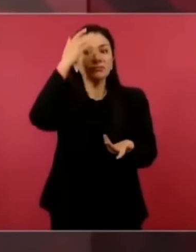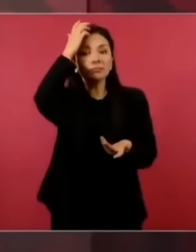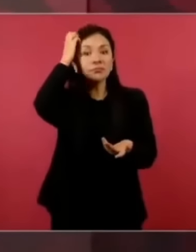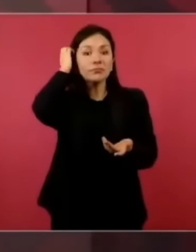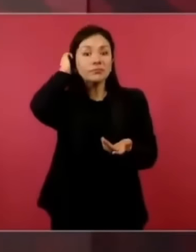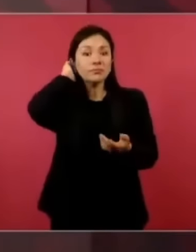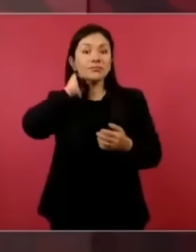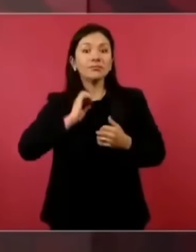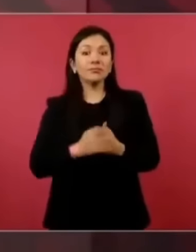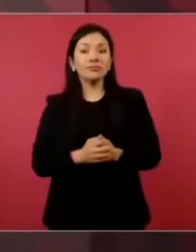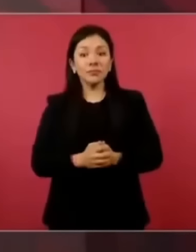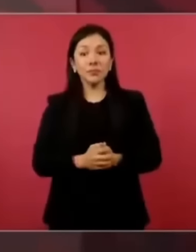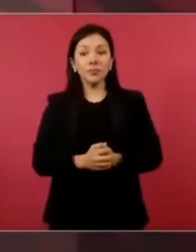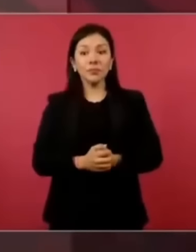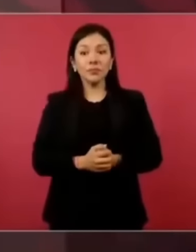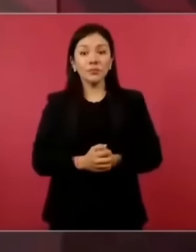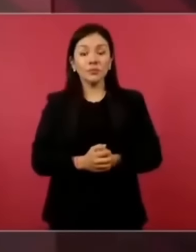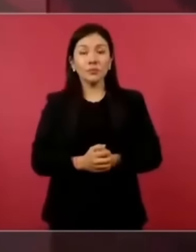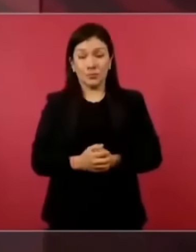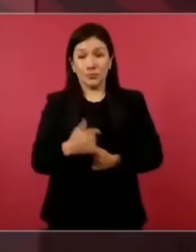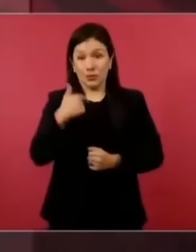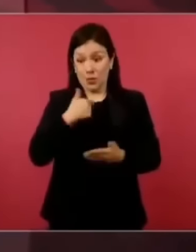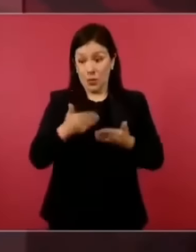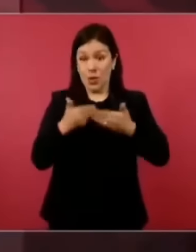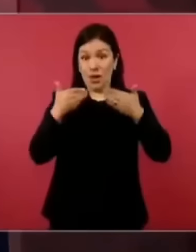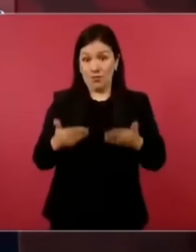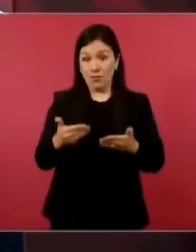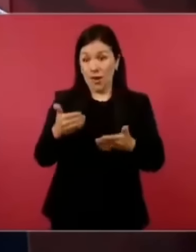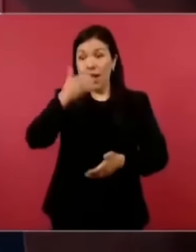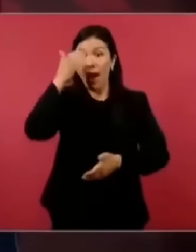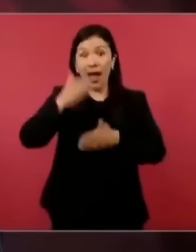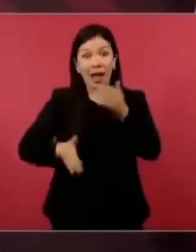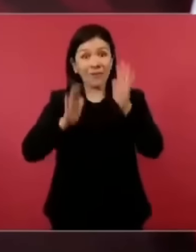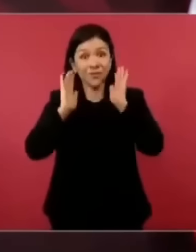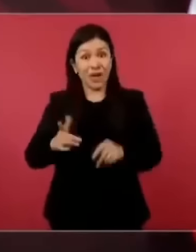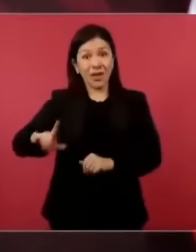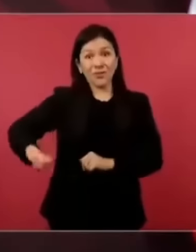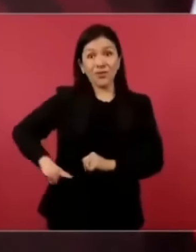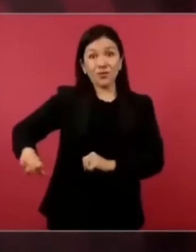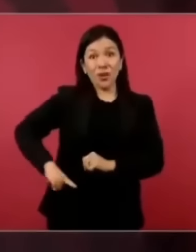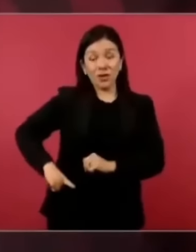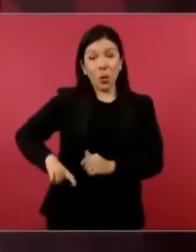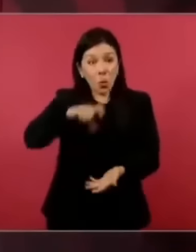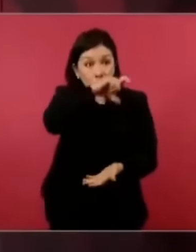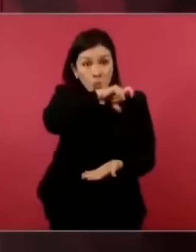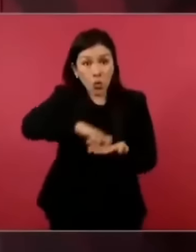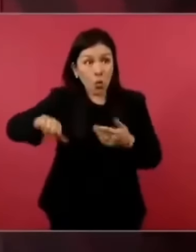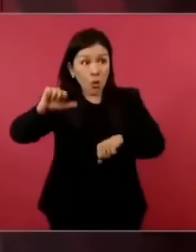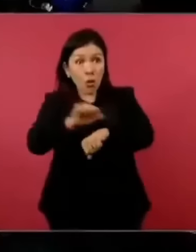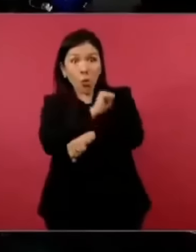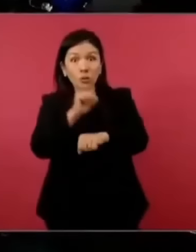Nosotros ya estamos terminando, no hemos comprado un vehículo nuevo